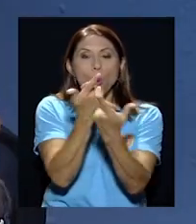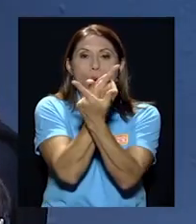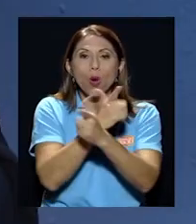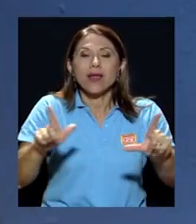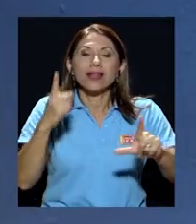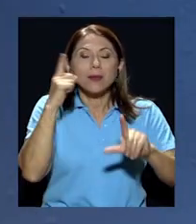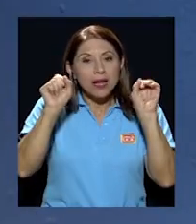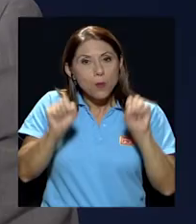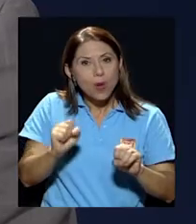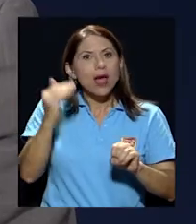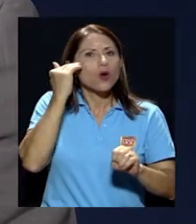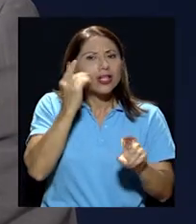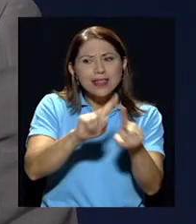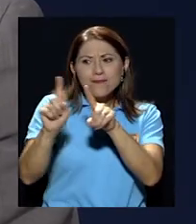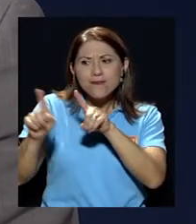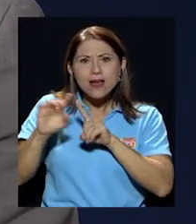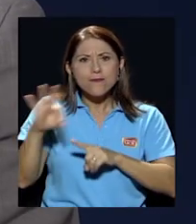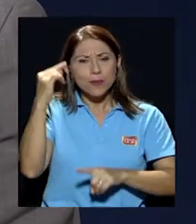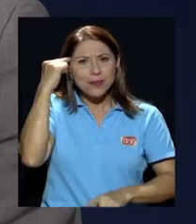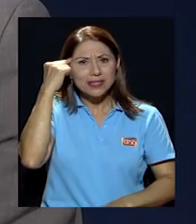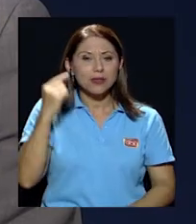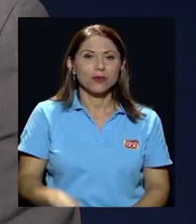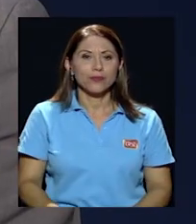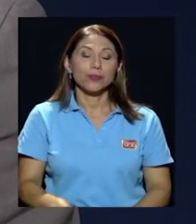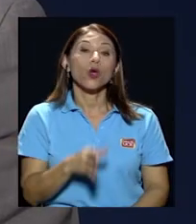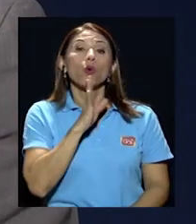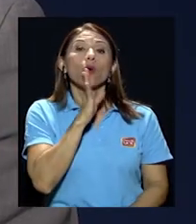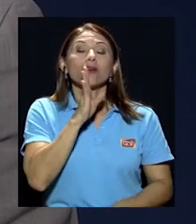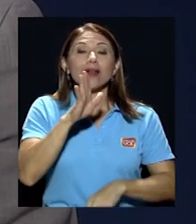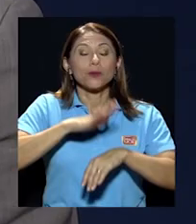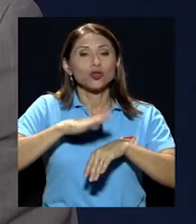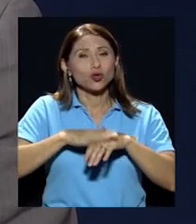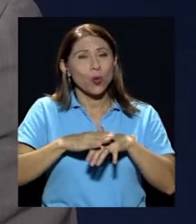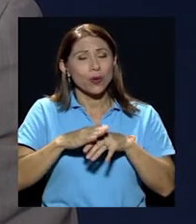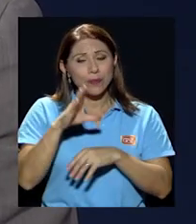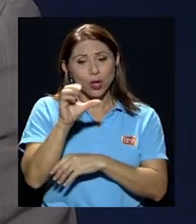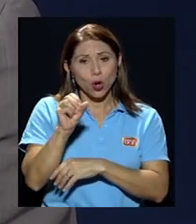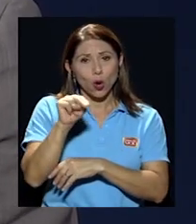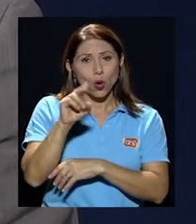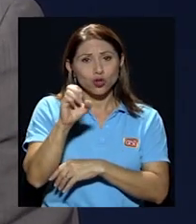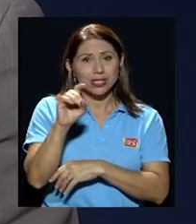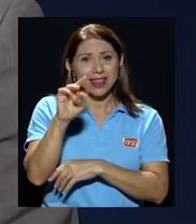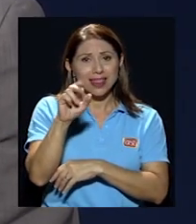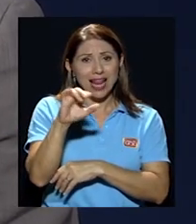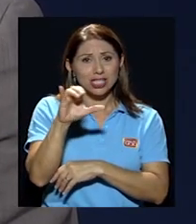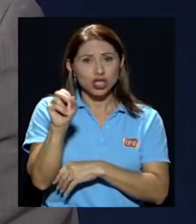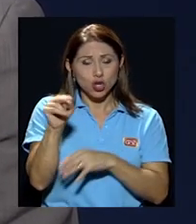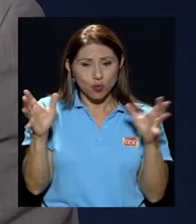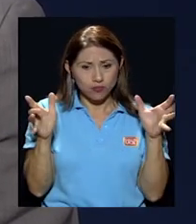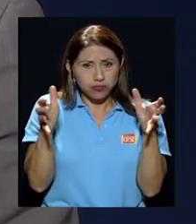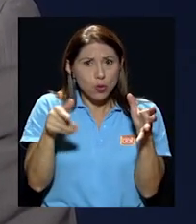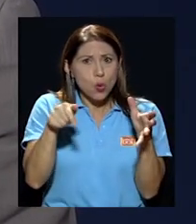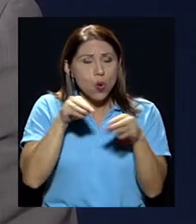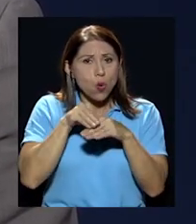conocer otras fuentes de pensamiento cuando hablamos solamente de concentración para cerrar la pregunta ¿existe algún medio de comunicación de estos que usted